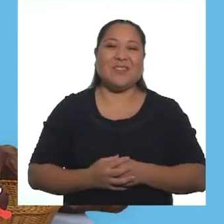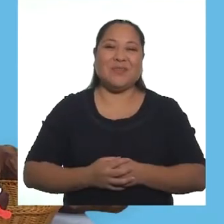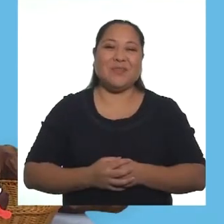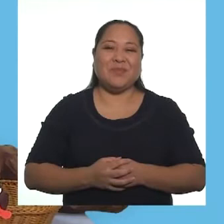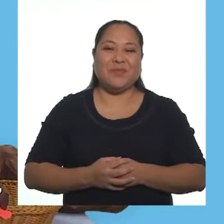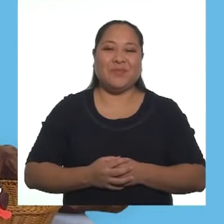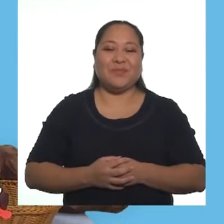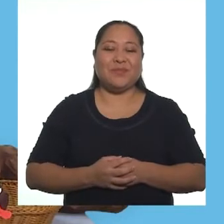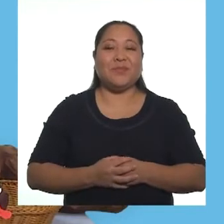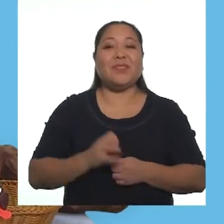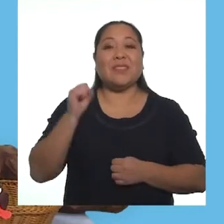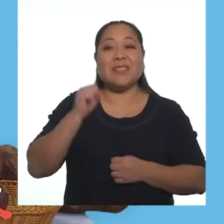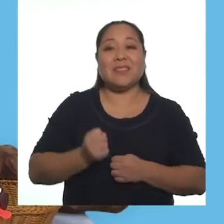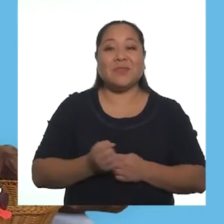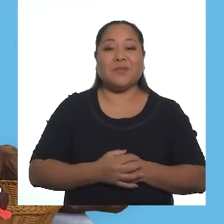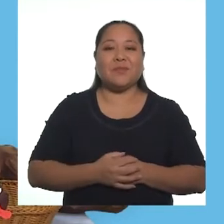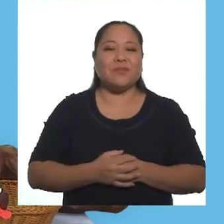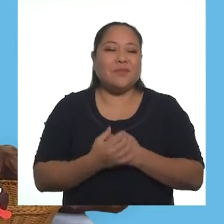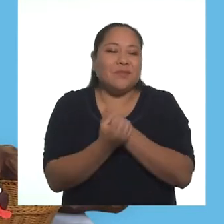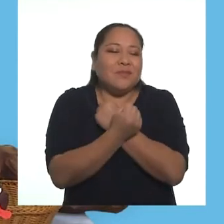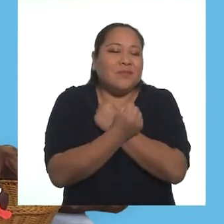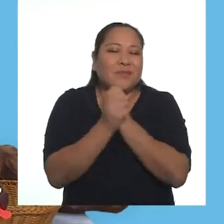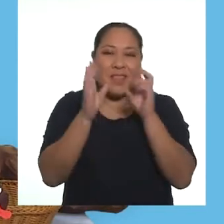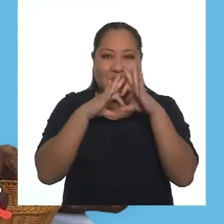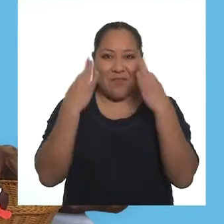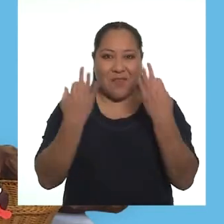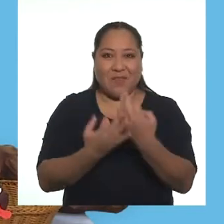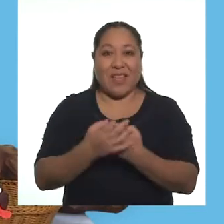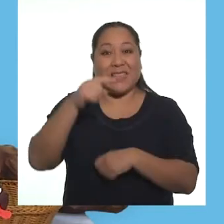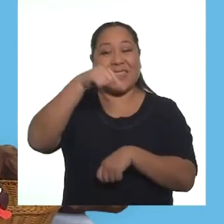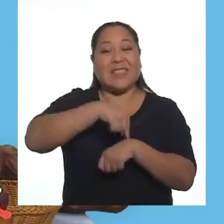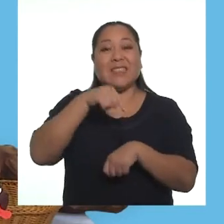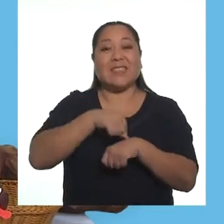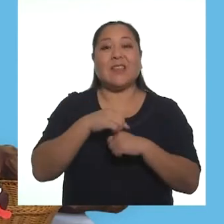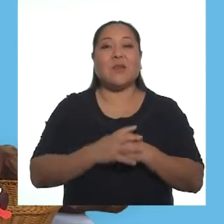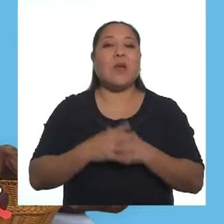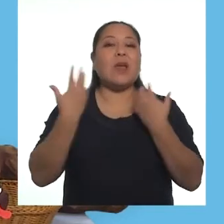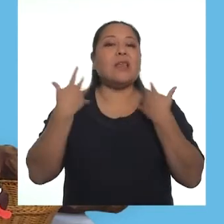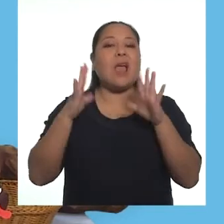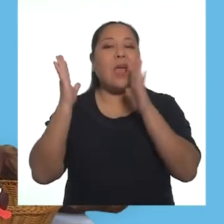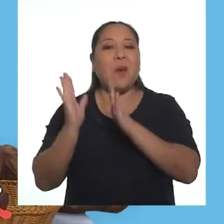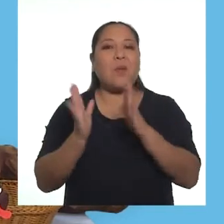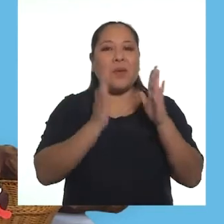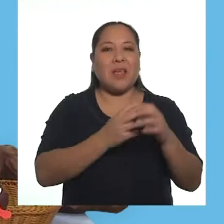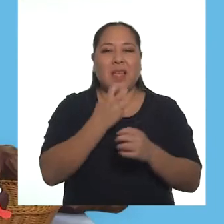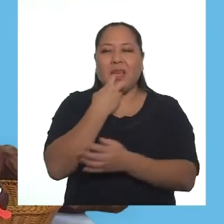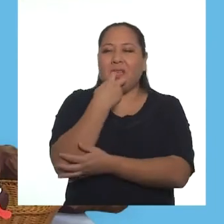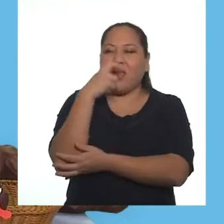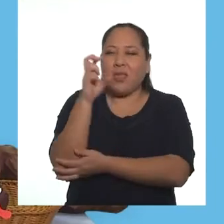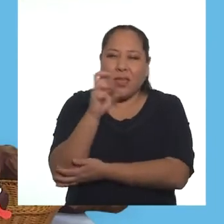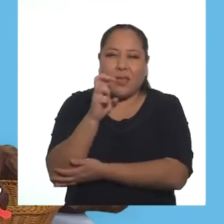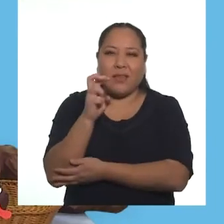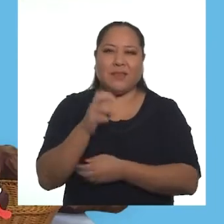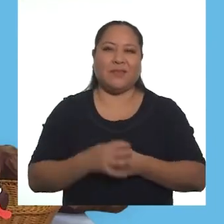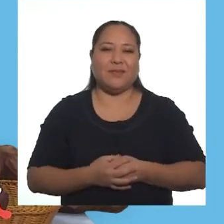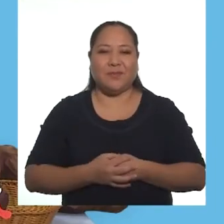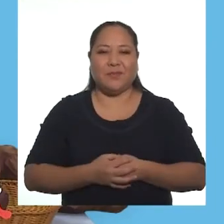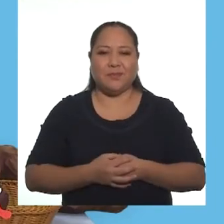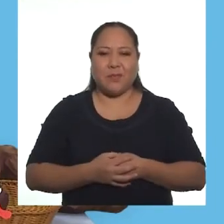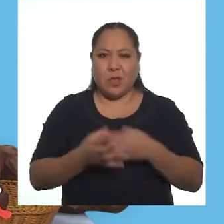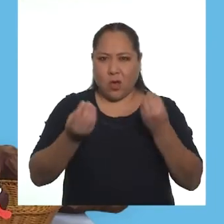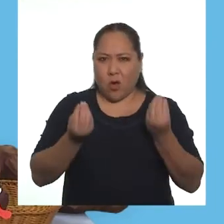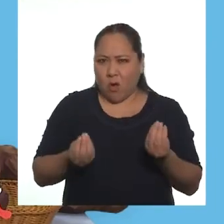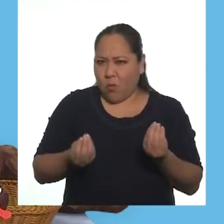ritmos de la selva. Así que, queridas familias, es el momento de elaborar la